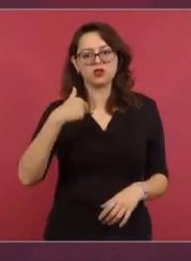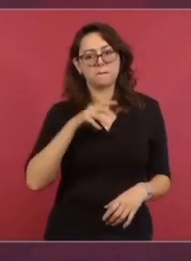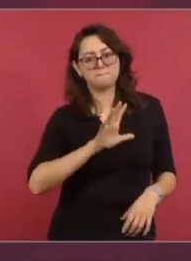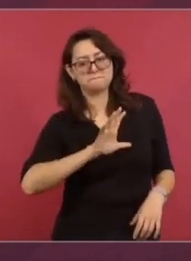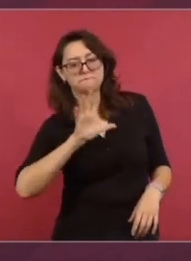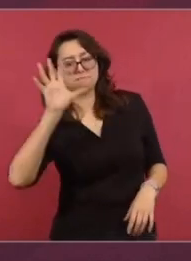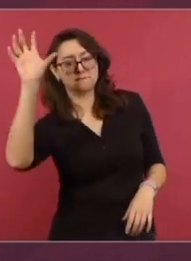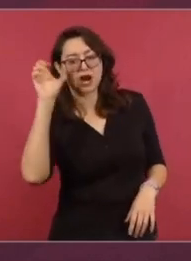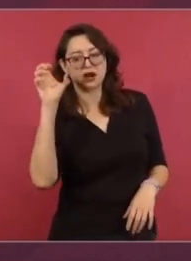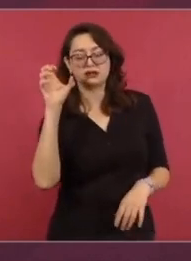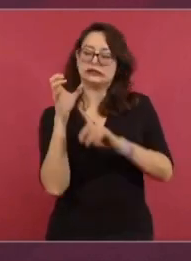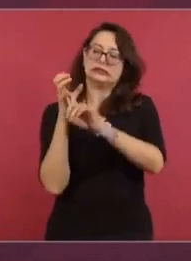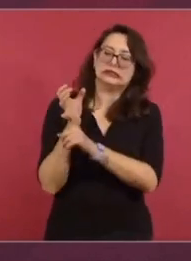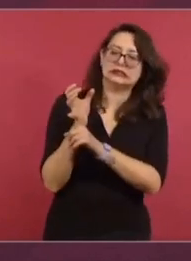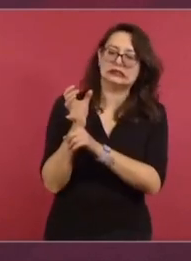atrapada,